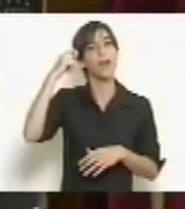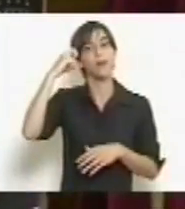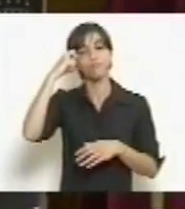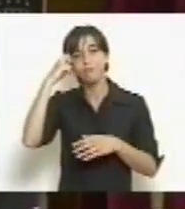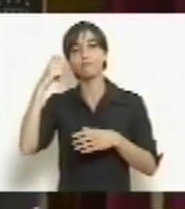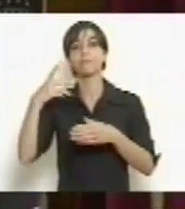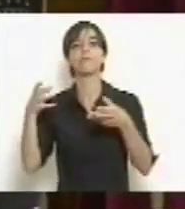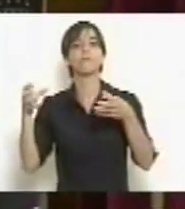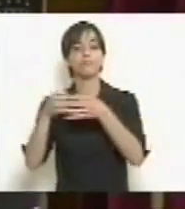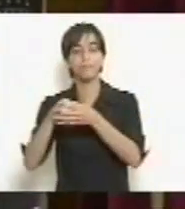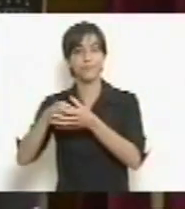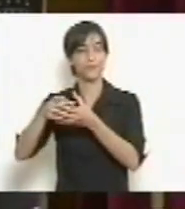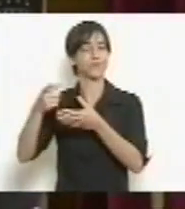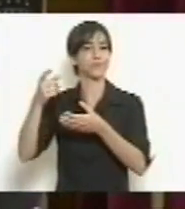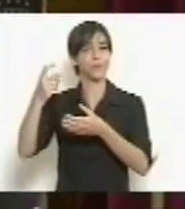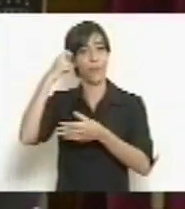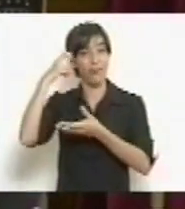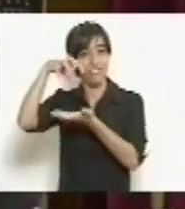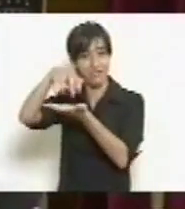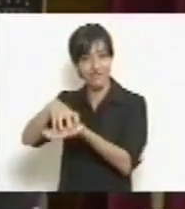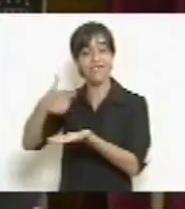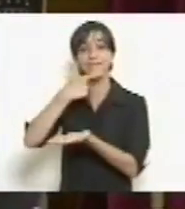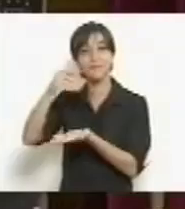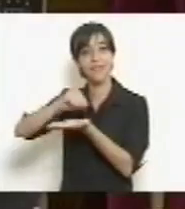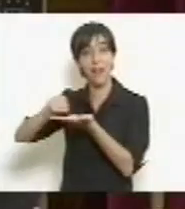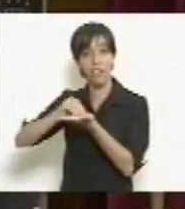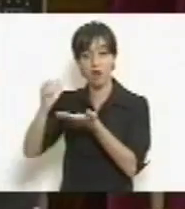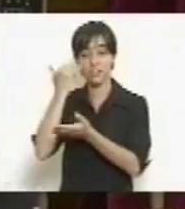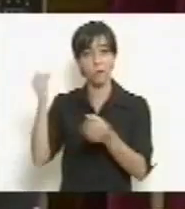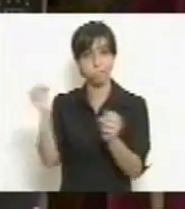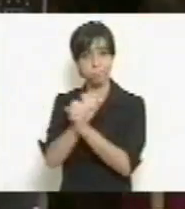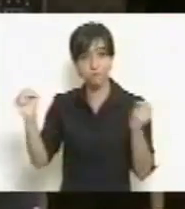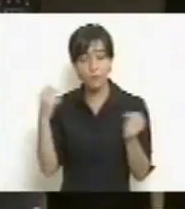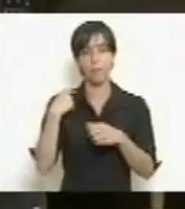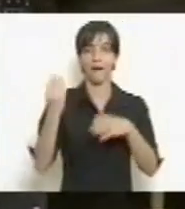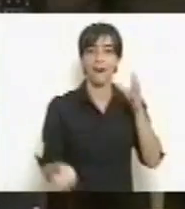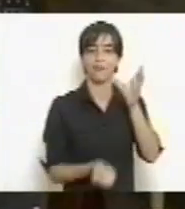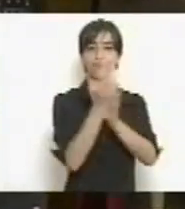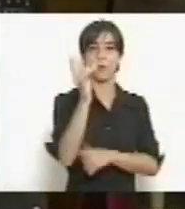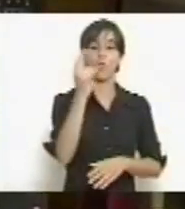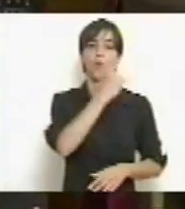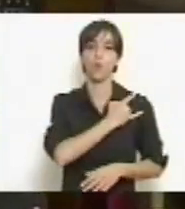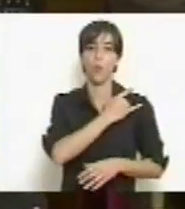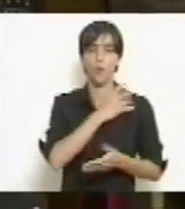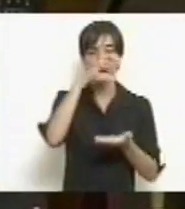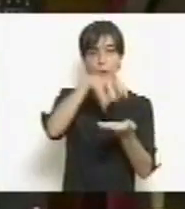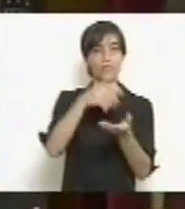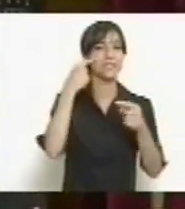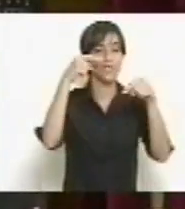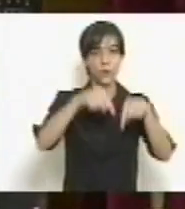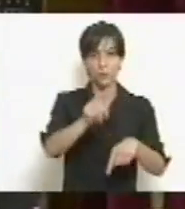silencio, por el cual se crea el Instituto Universitario Nacional de Derechos Humanos